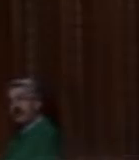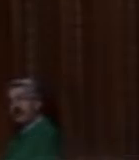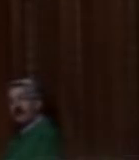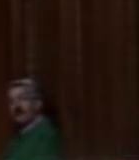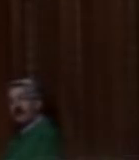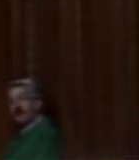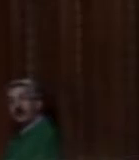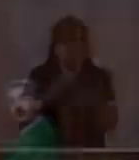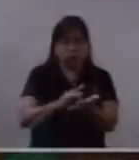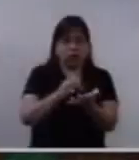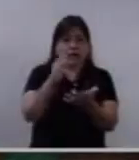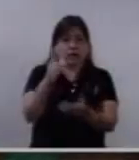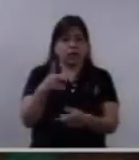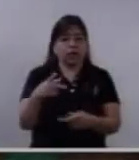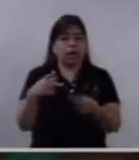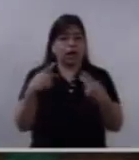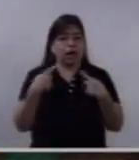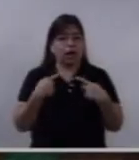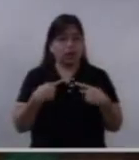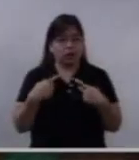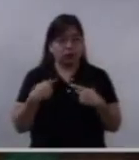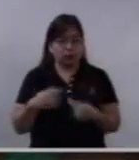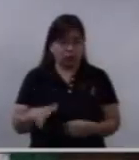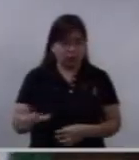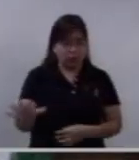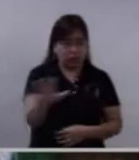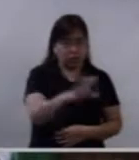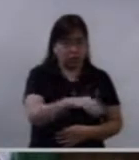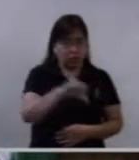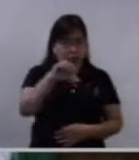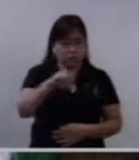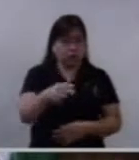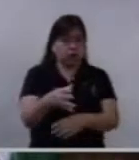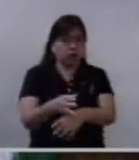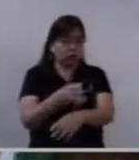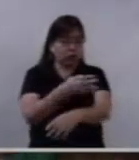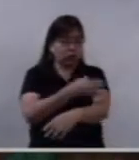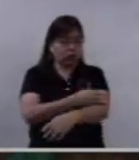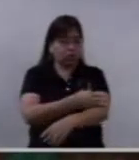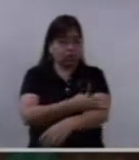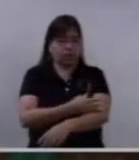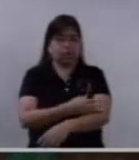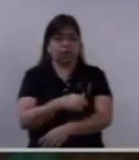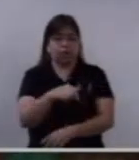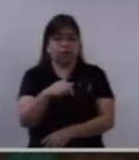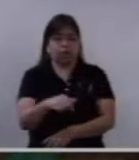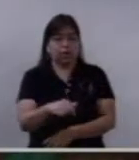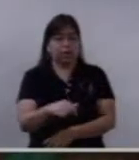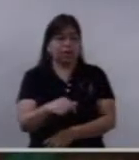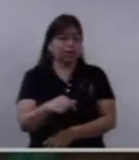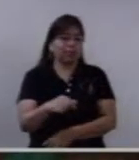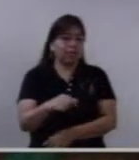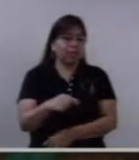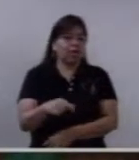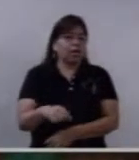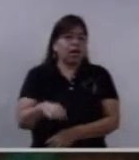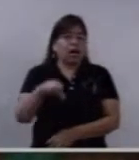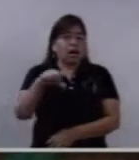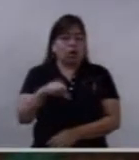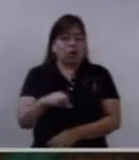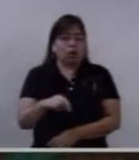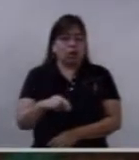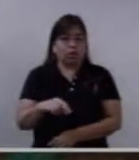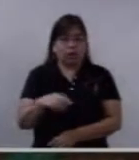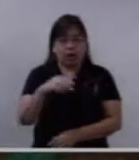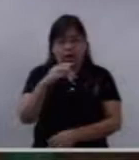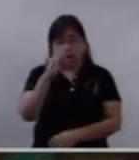Agradezco la presencia de todos ustedes, hermanas y hermanos, que han venido conmigo a celebrar aquí